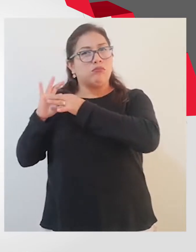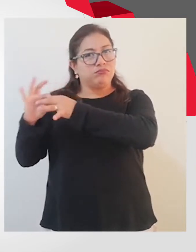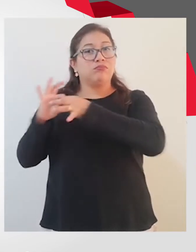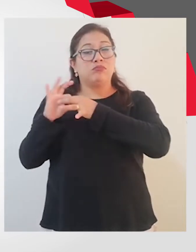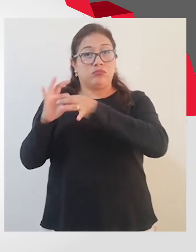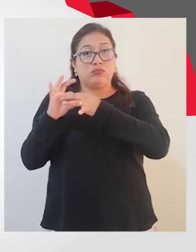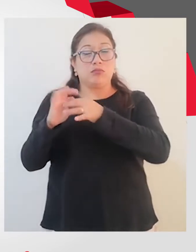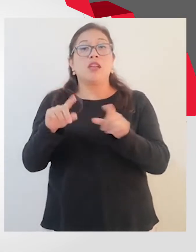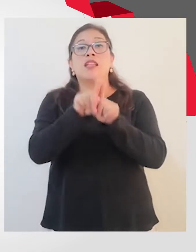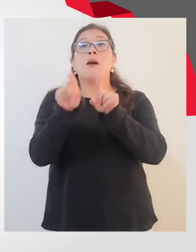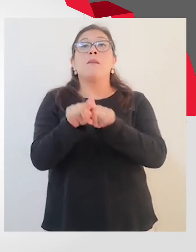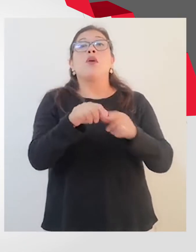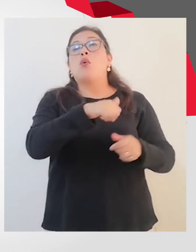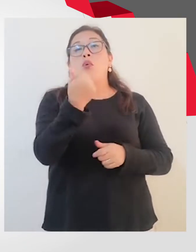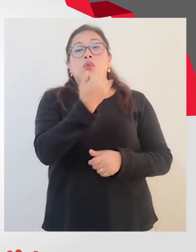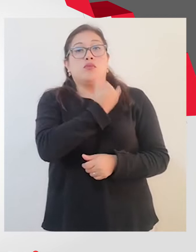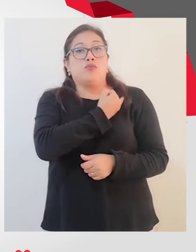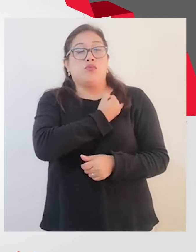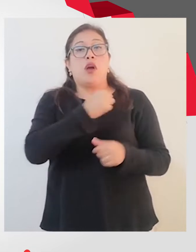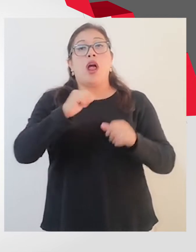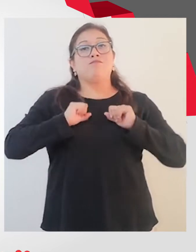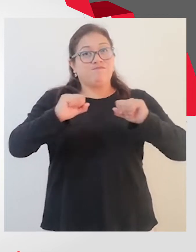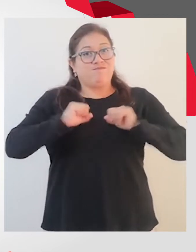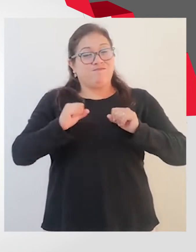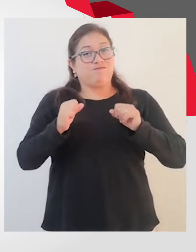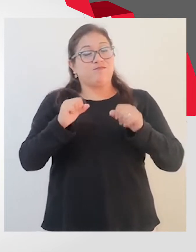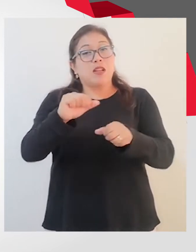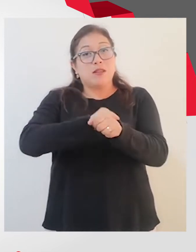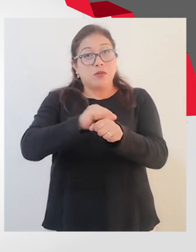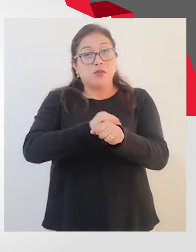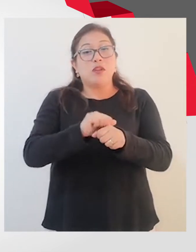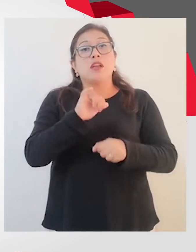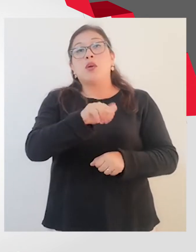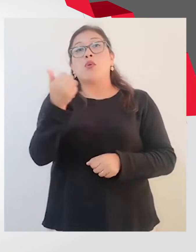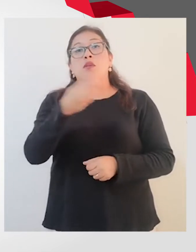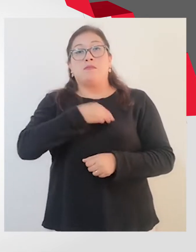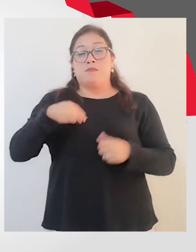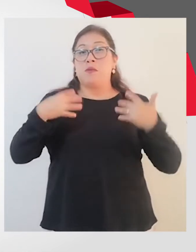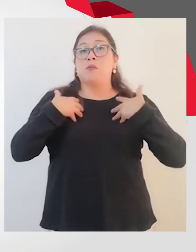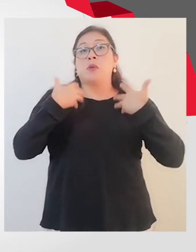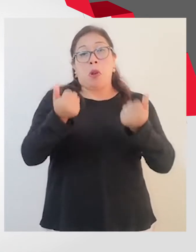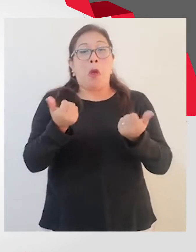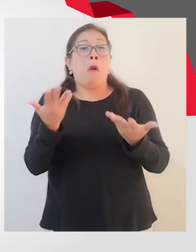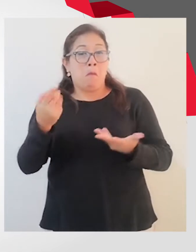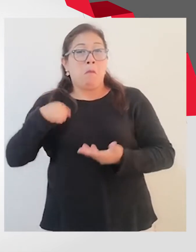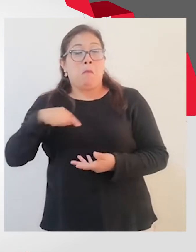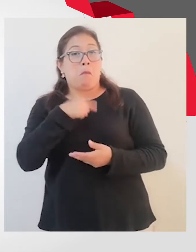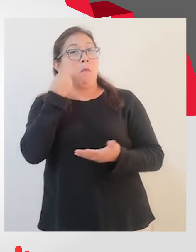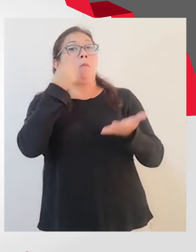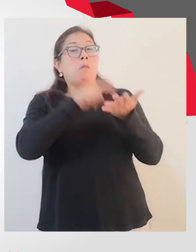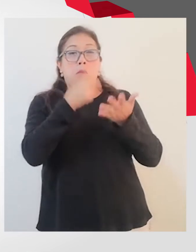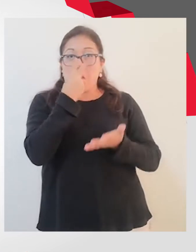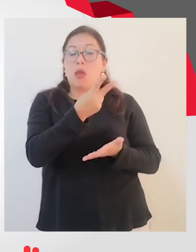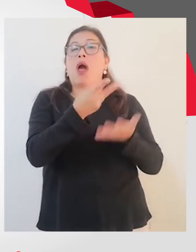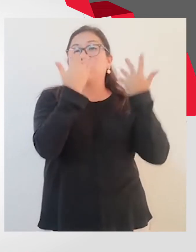En conjunto también con el Instituto Nacional de Rehabilitación y el Ministerio de Salud Ministerio al que felicitamos porque ha